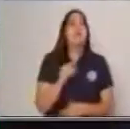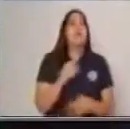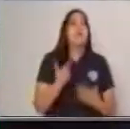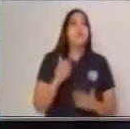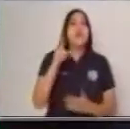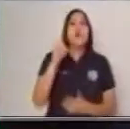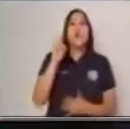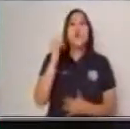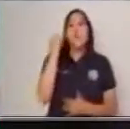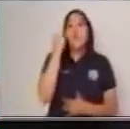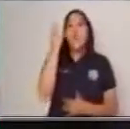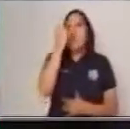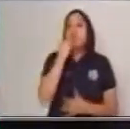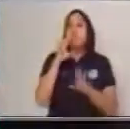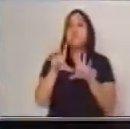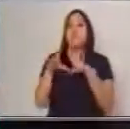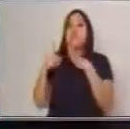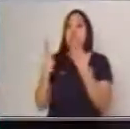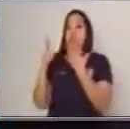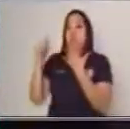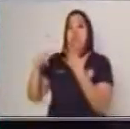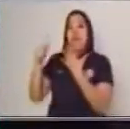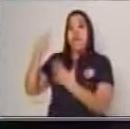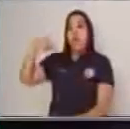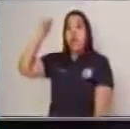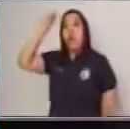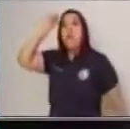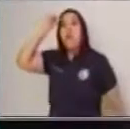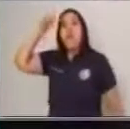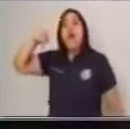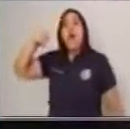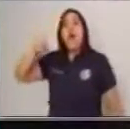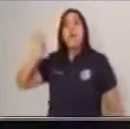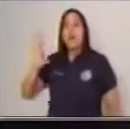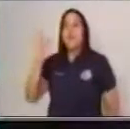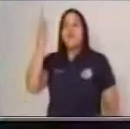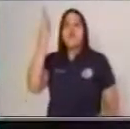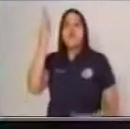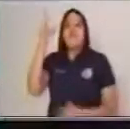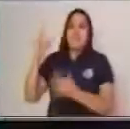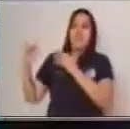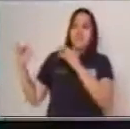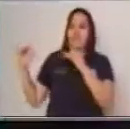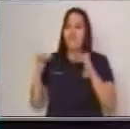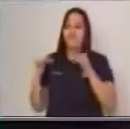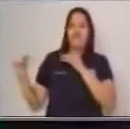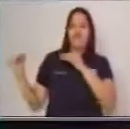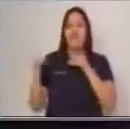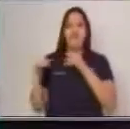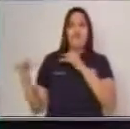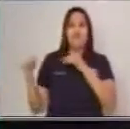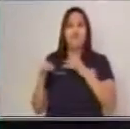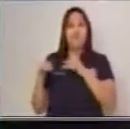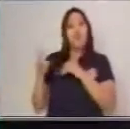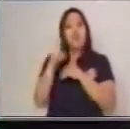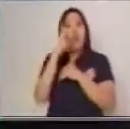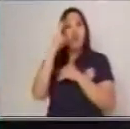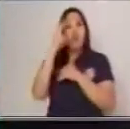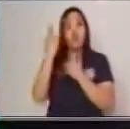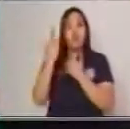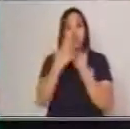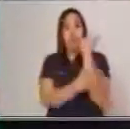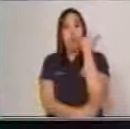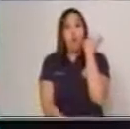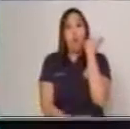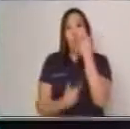Luis XVI era el que gobernaba Francia en este momento. Y fue un conflicto de dos clases sociales para lograr